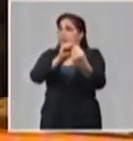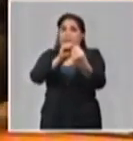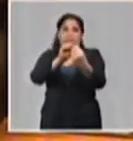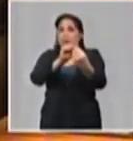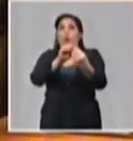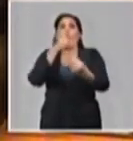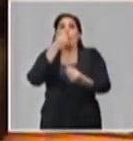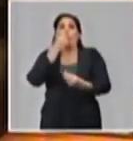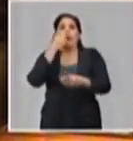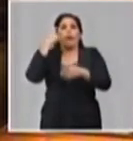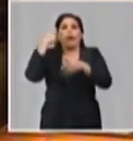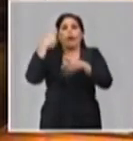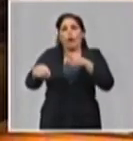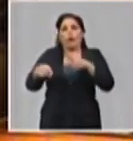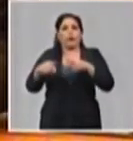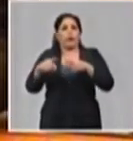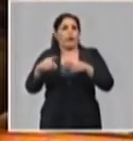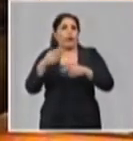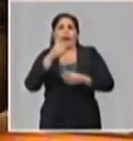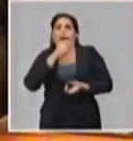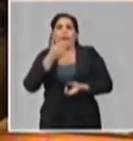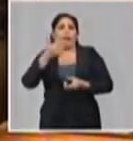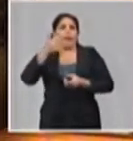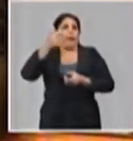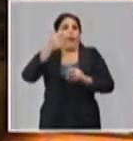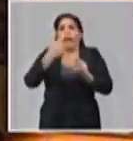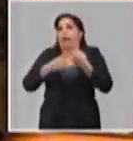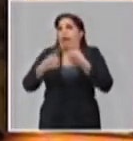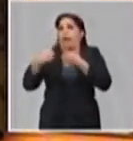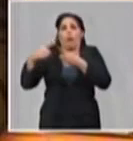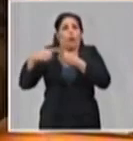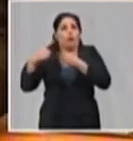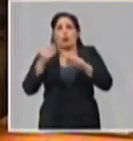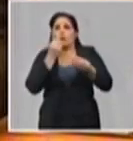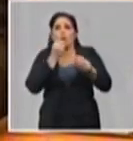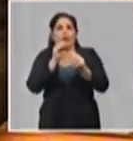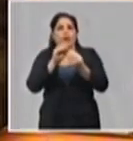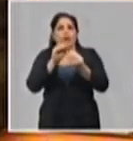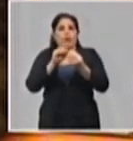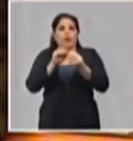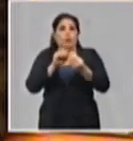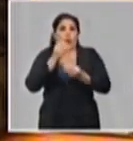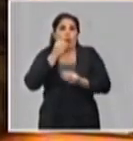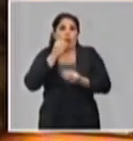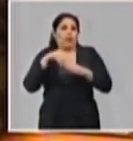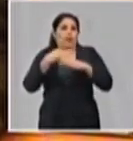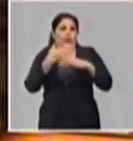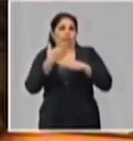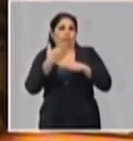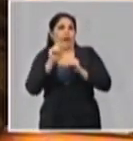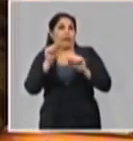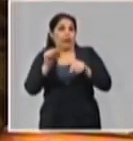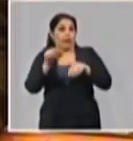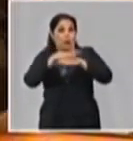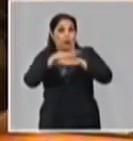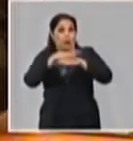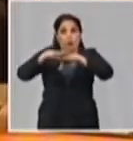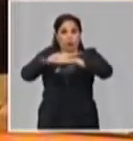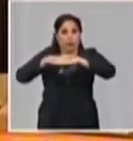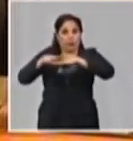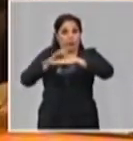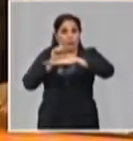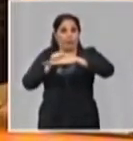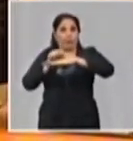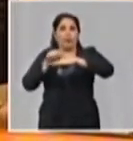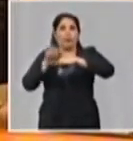sino a partir de objetos contaminados, porque el virus puede vivir desde ahora hasta día sobre una superficie, teniendo en